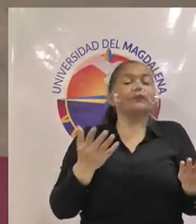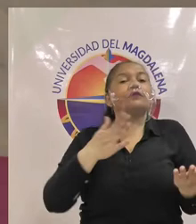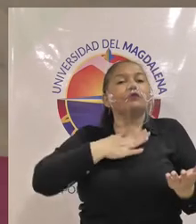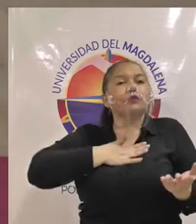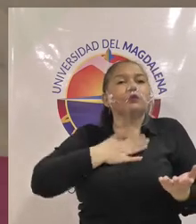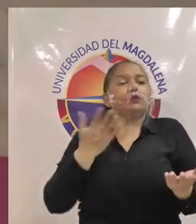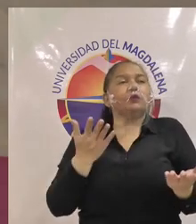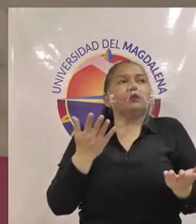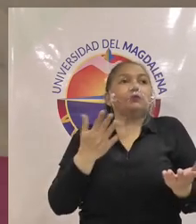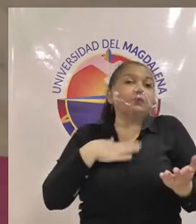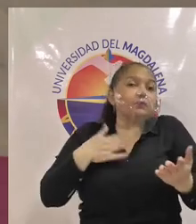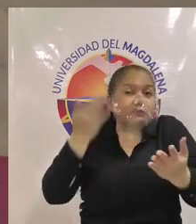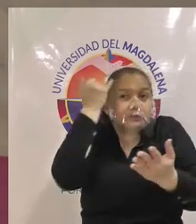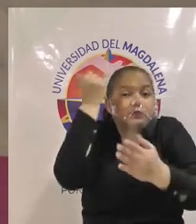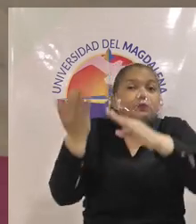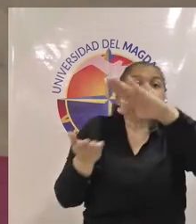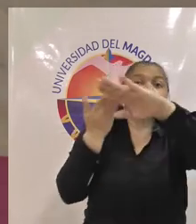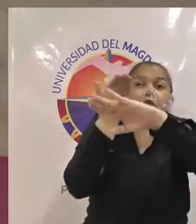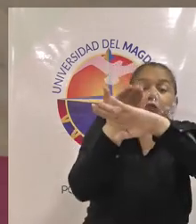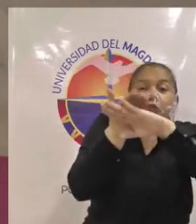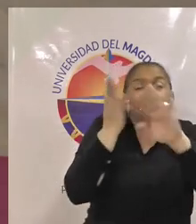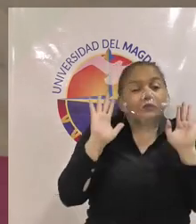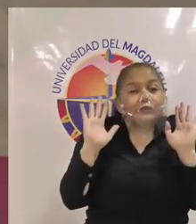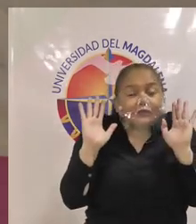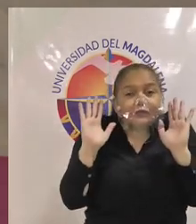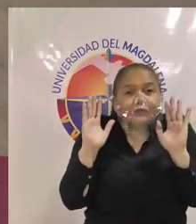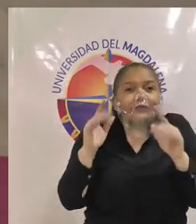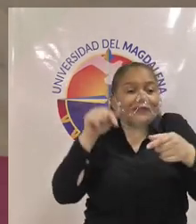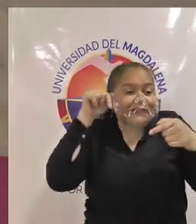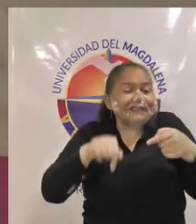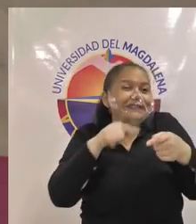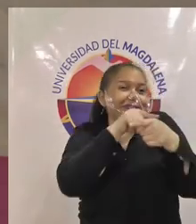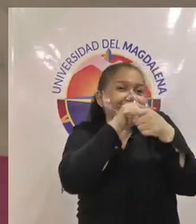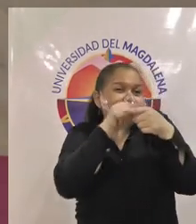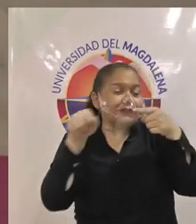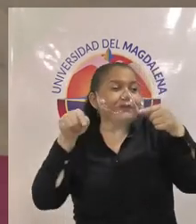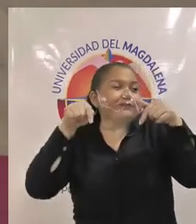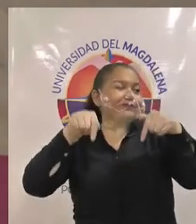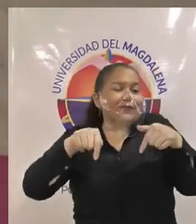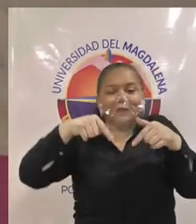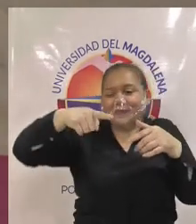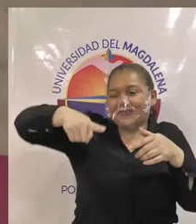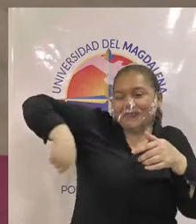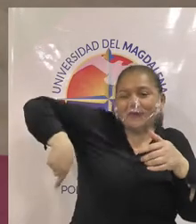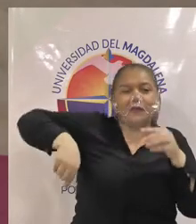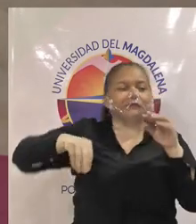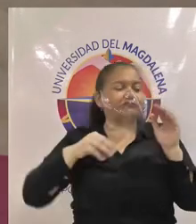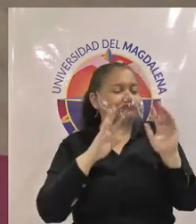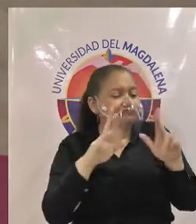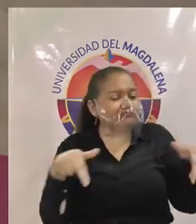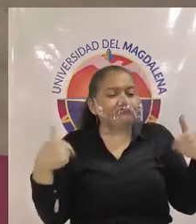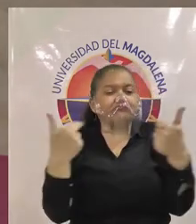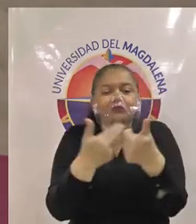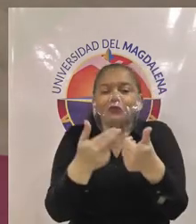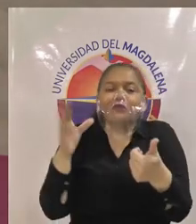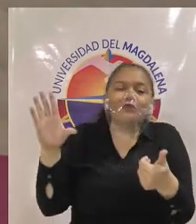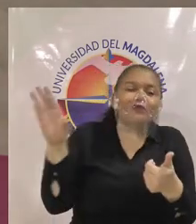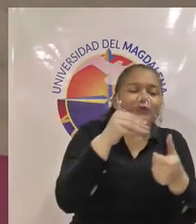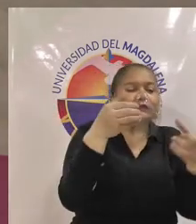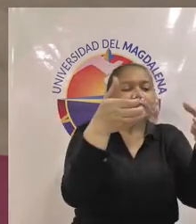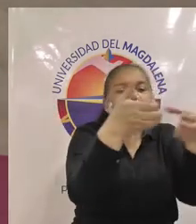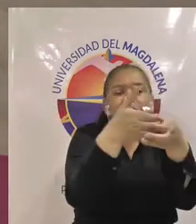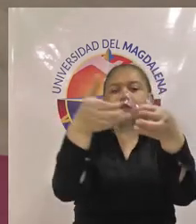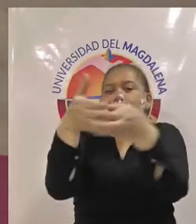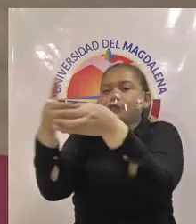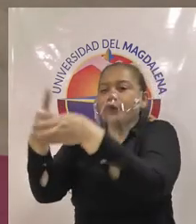de ideas también propongo de que semanalmente este tipo de escuela se reúna con todas las asociaciones que